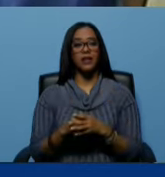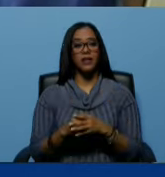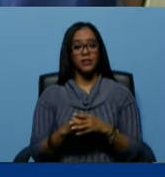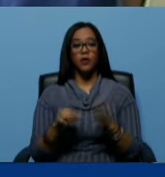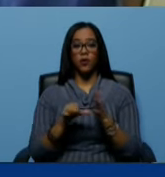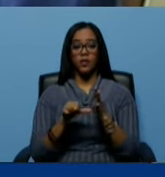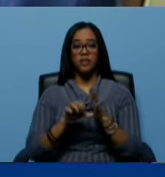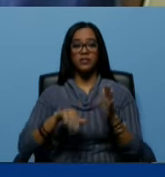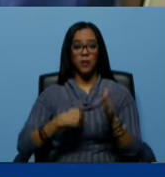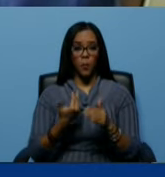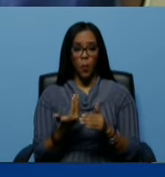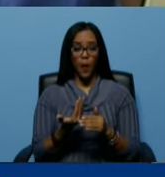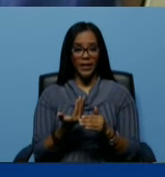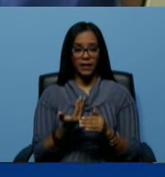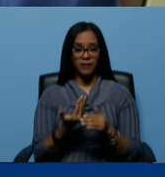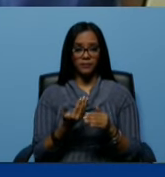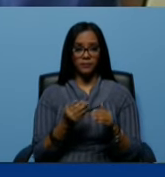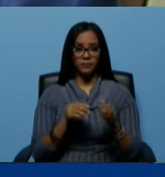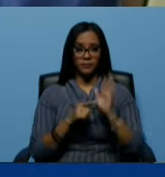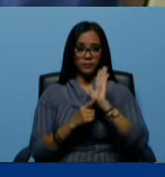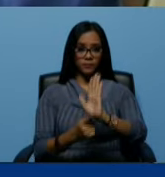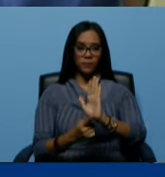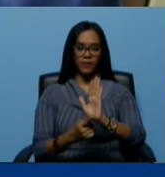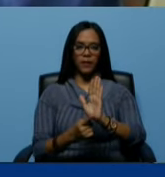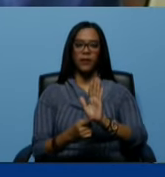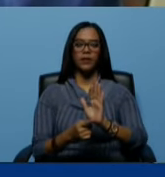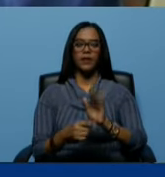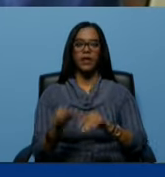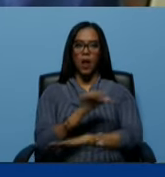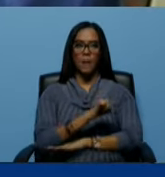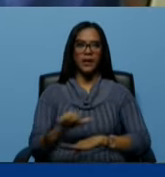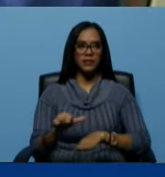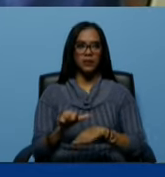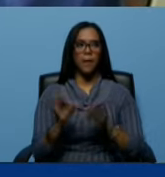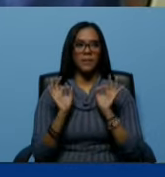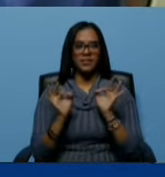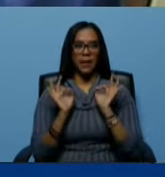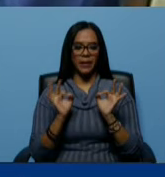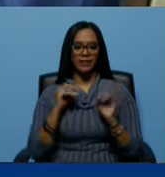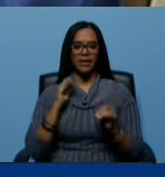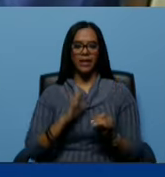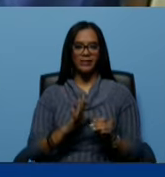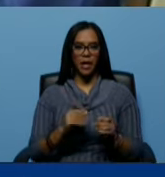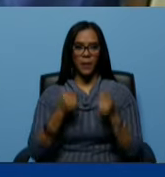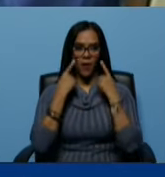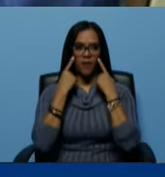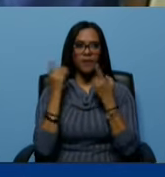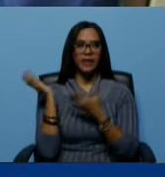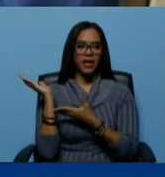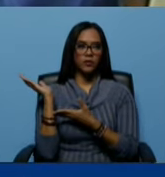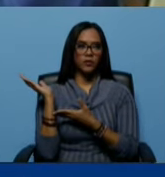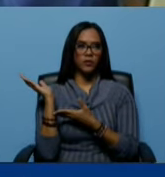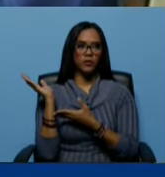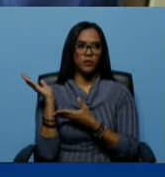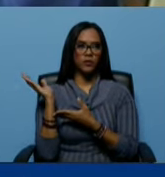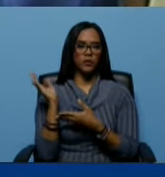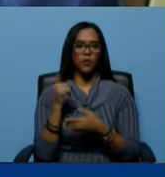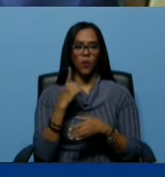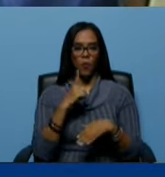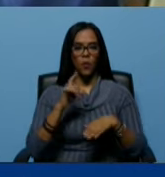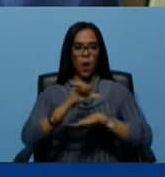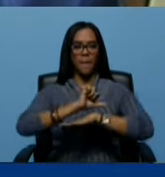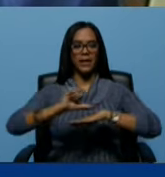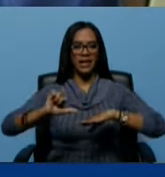proyectar en tiempo real la intervención quirúrgica. Precisamente, estamos viendo en la pantalla una intervención